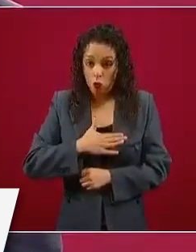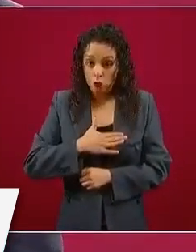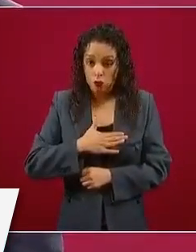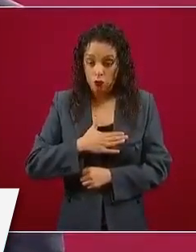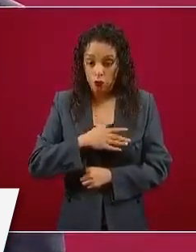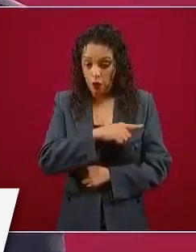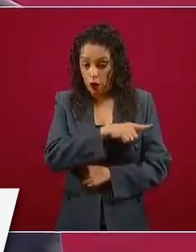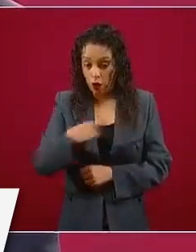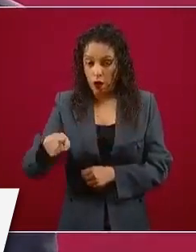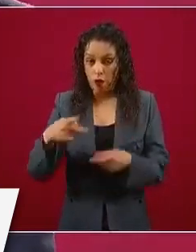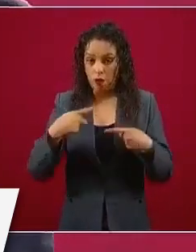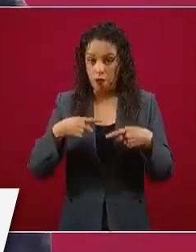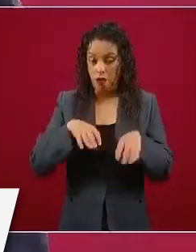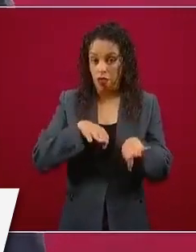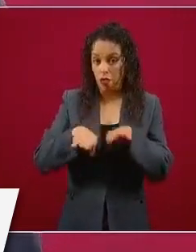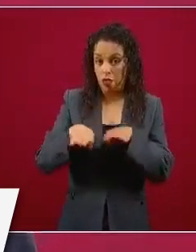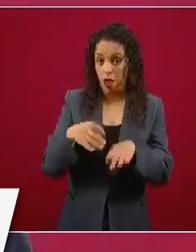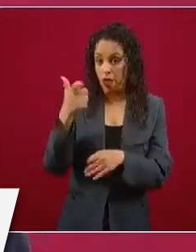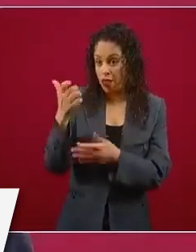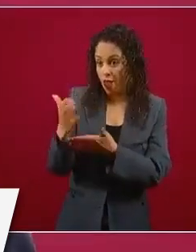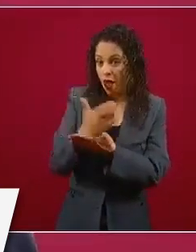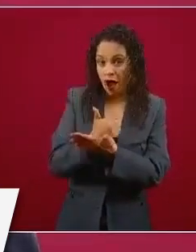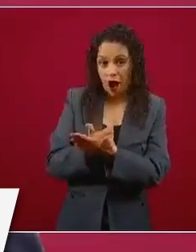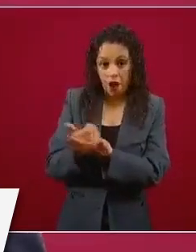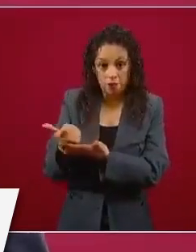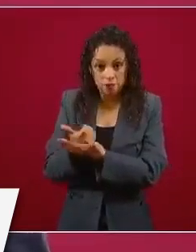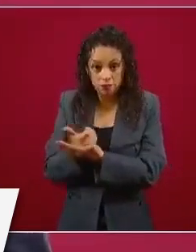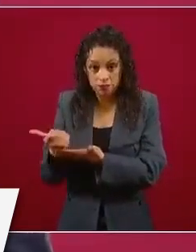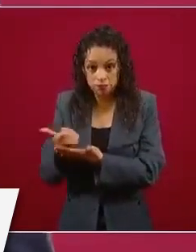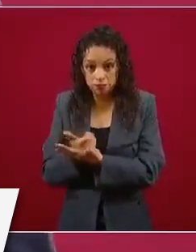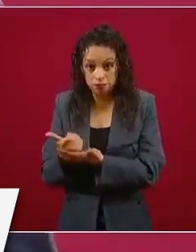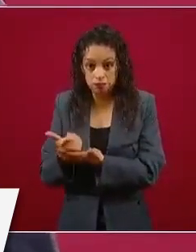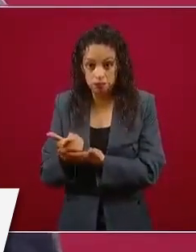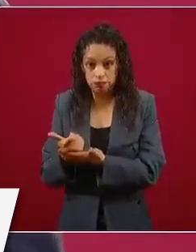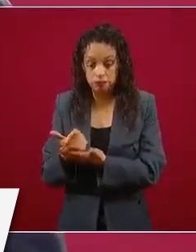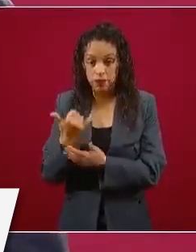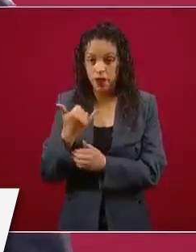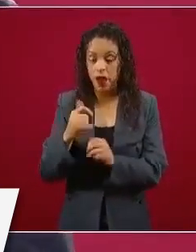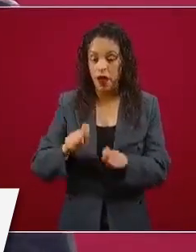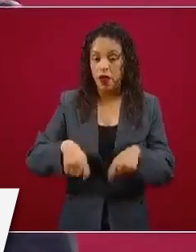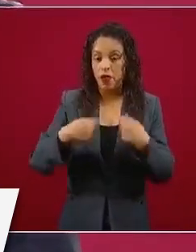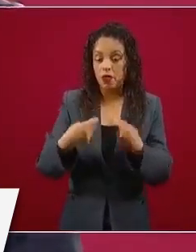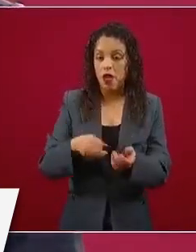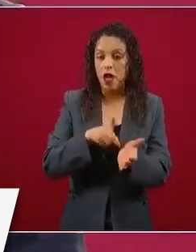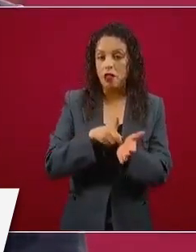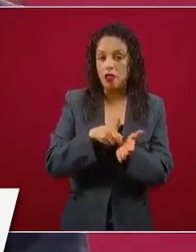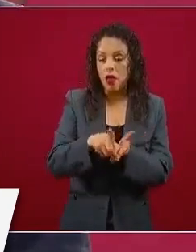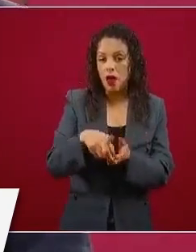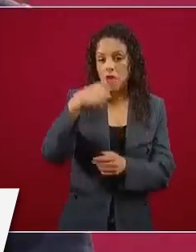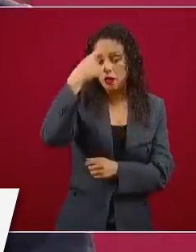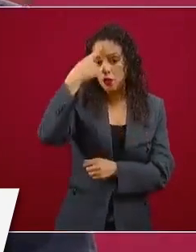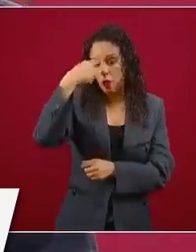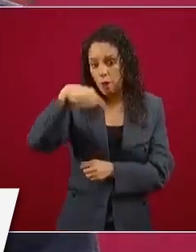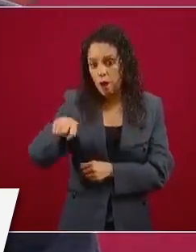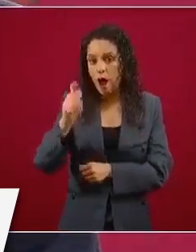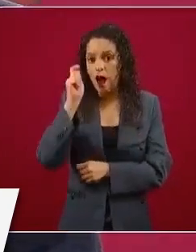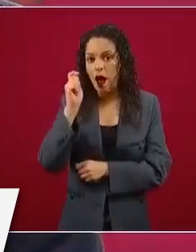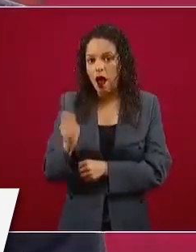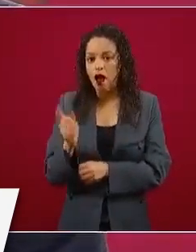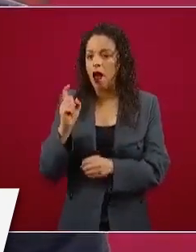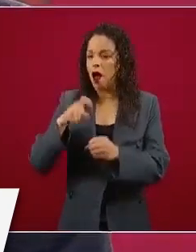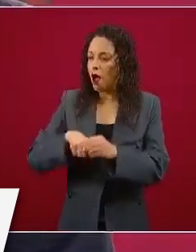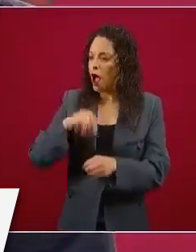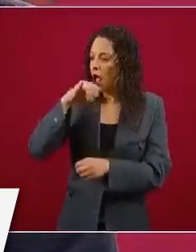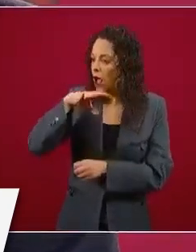y en cuanto a las prestaciones laborales. Entonces, sí es algo